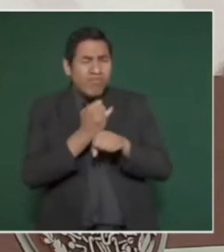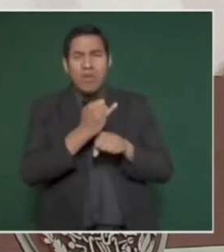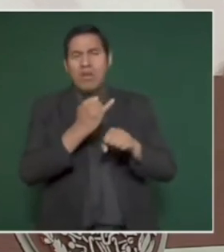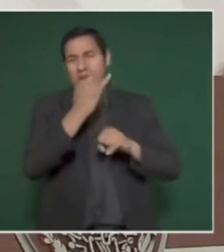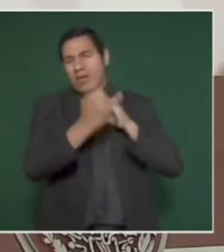tiene convenio.